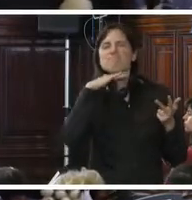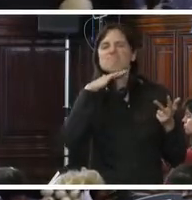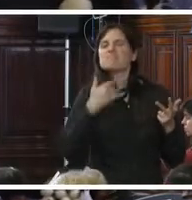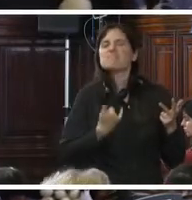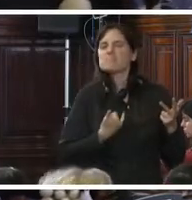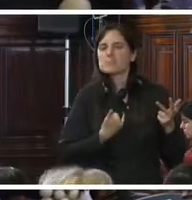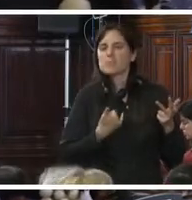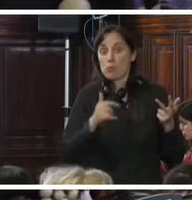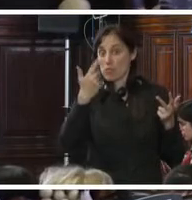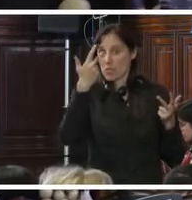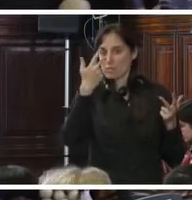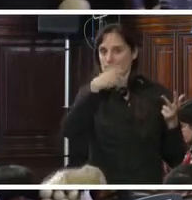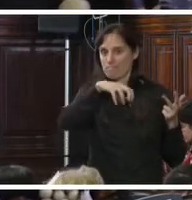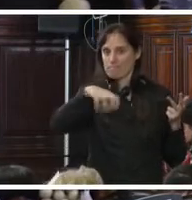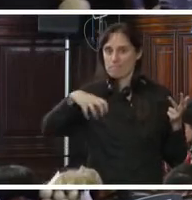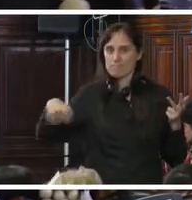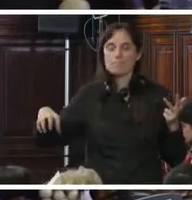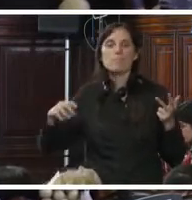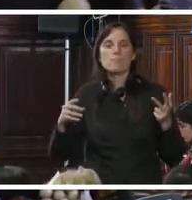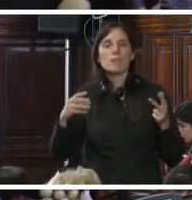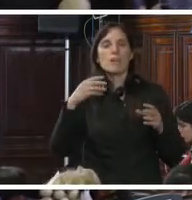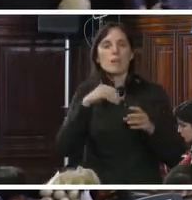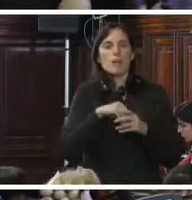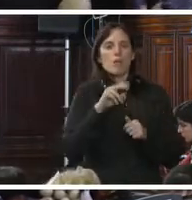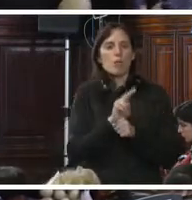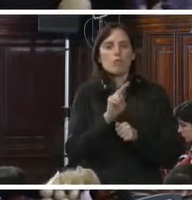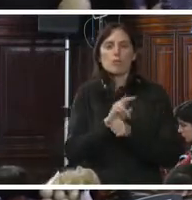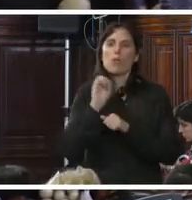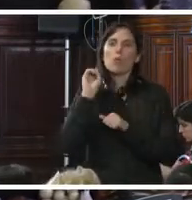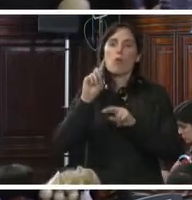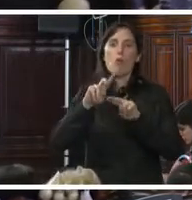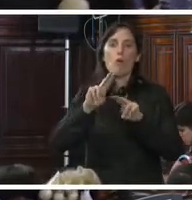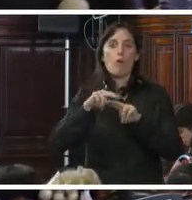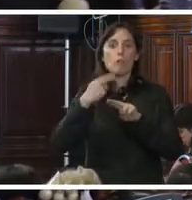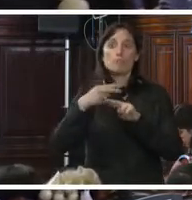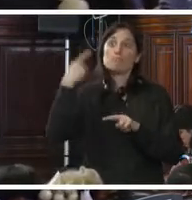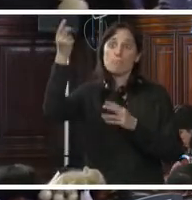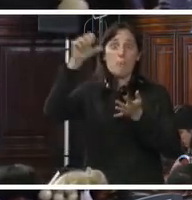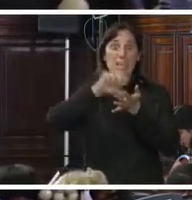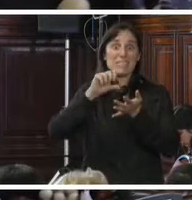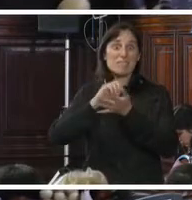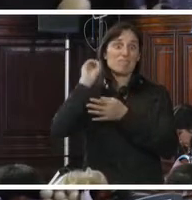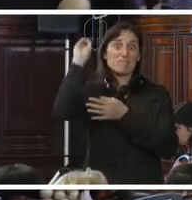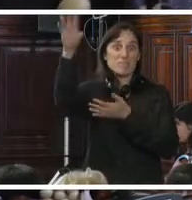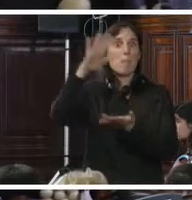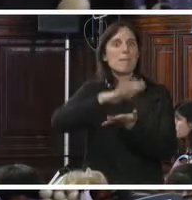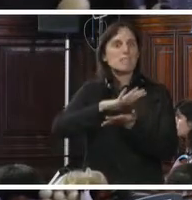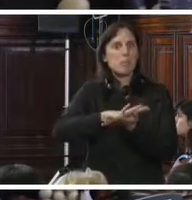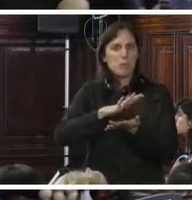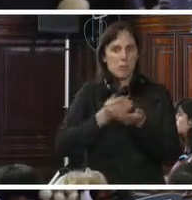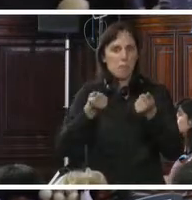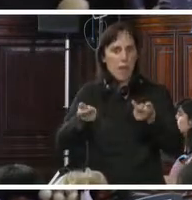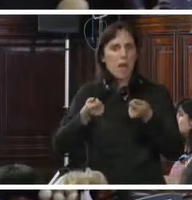trata. En primer lugar, en el ámbito del control migratorio, mediante la facilitación de documentos adulterados o la